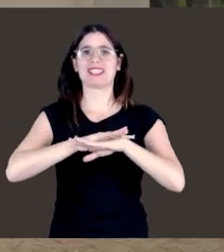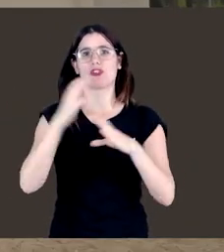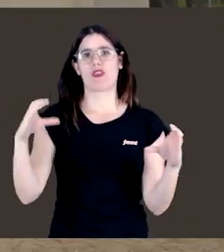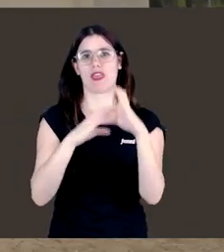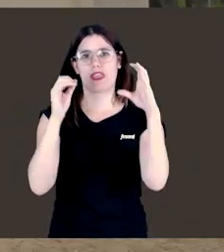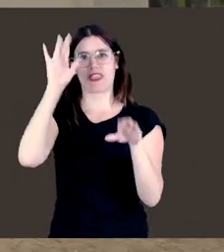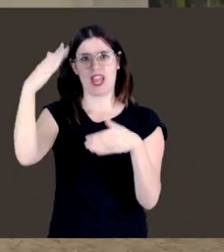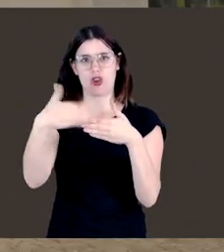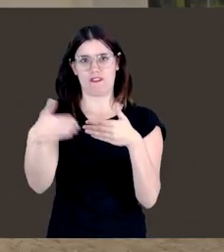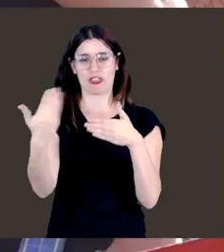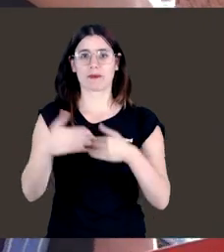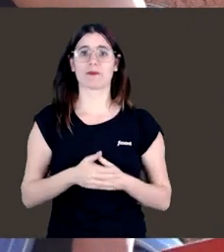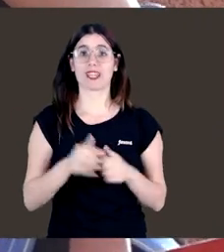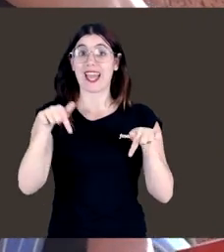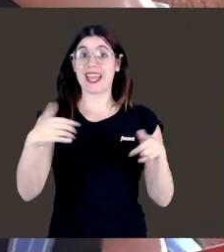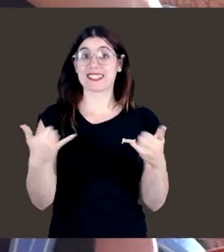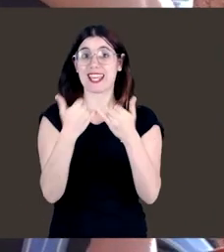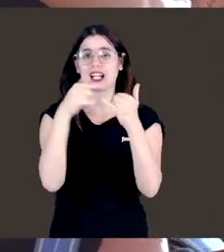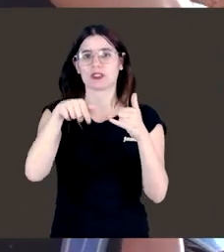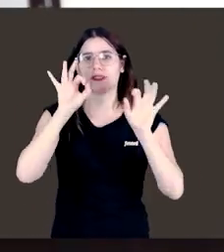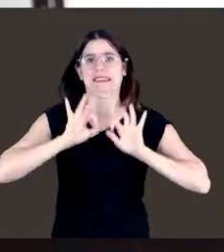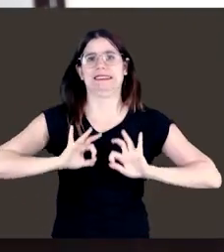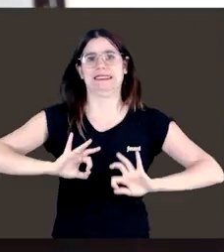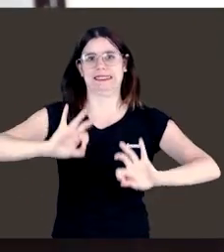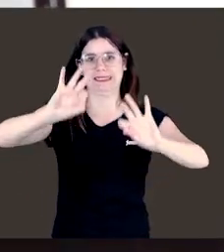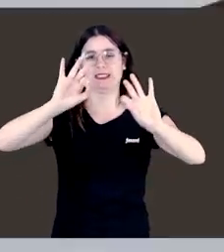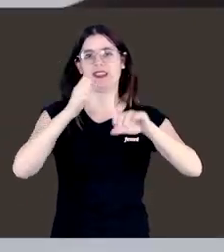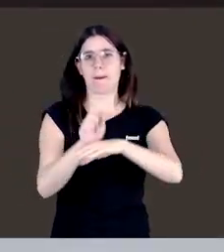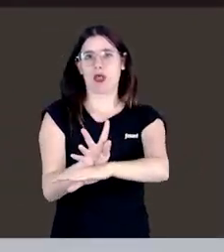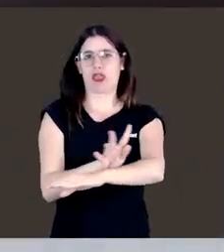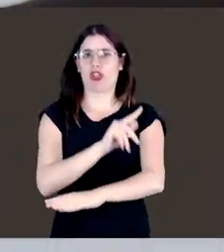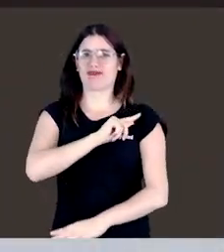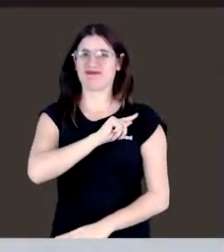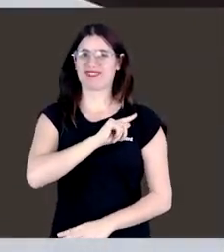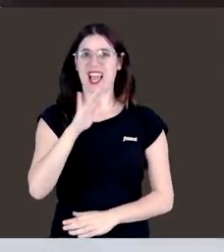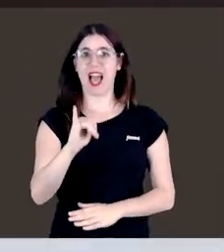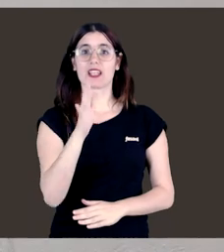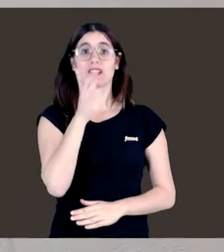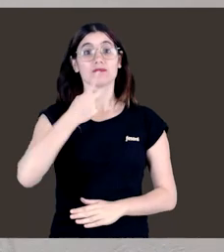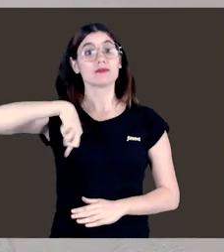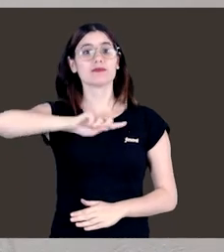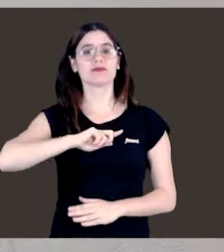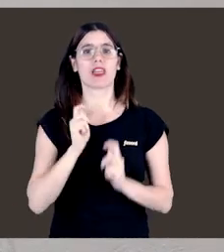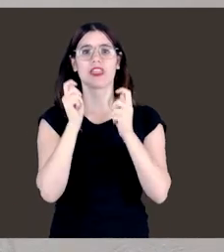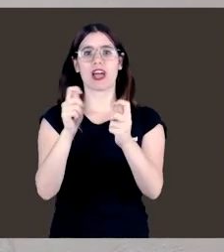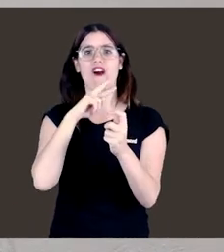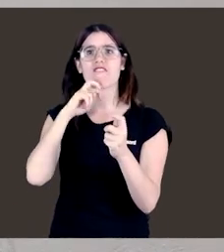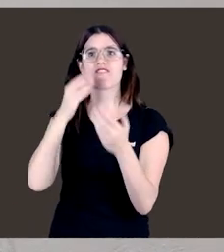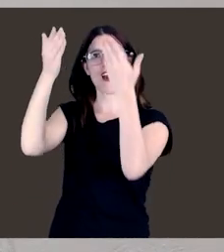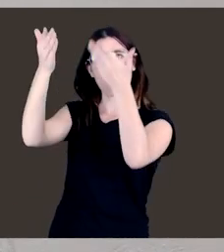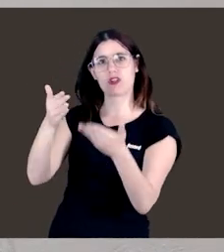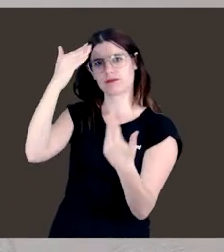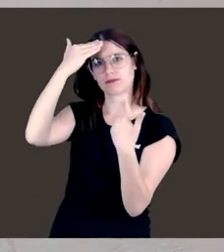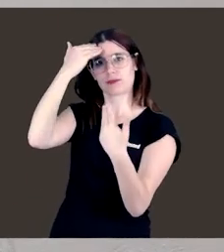Tecnología del Ministerio de Ciencia e Innovación. Este acto es especialmente también emotivo. Estamos